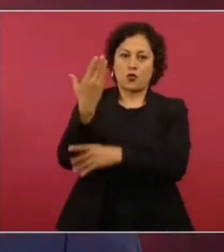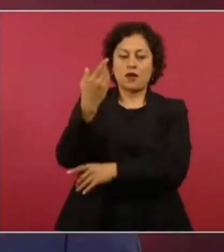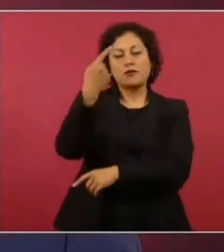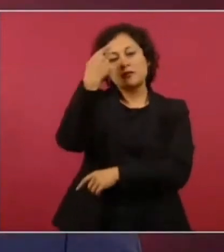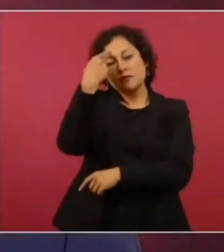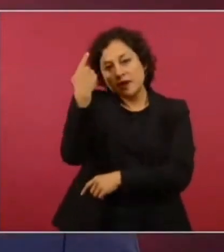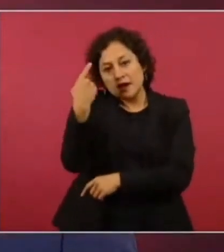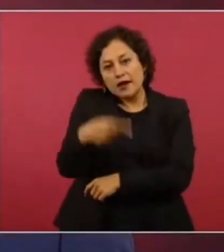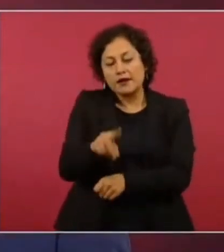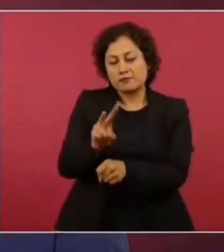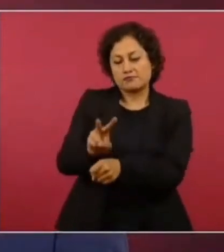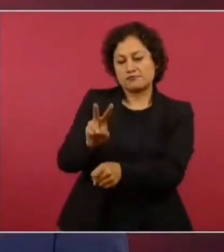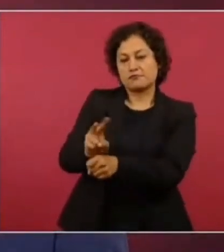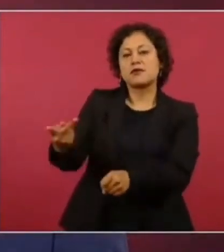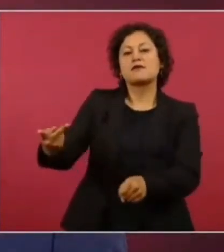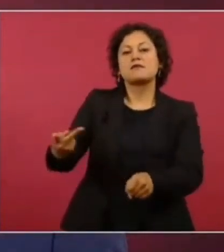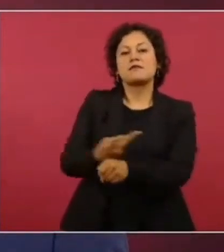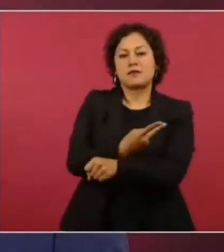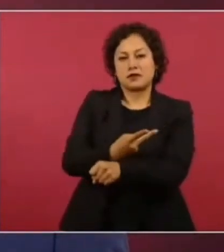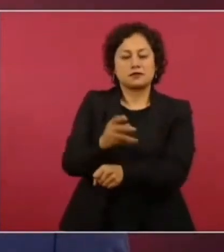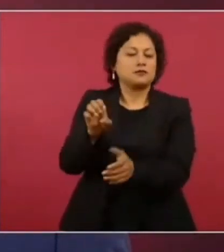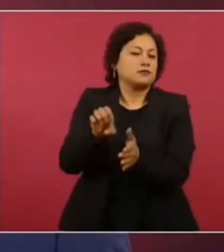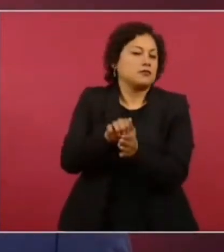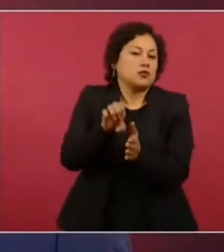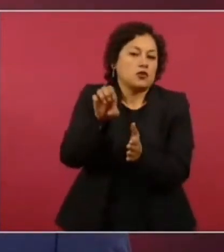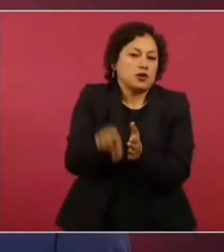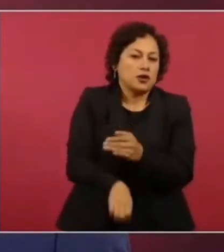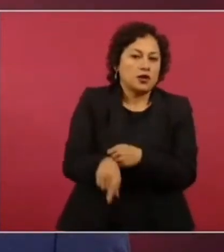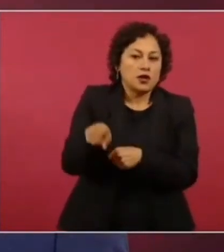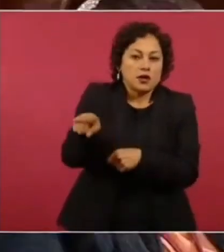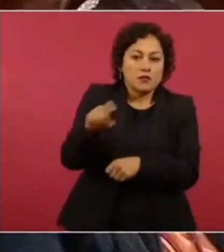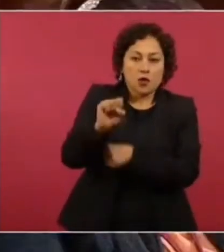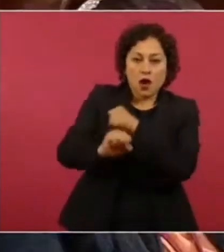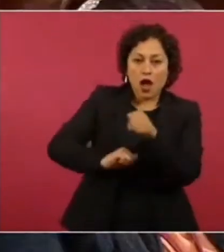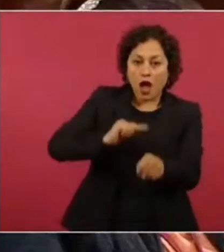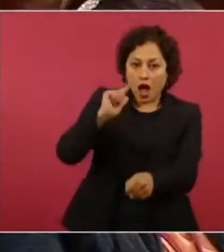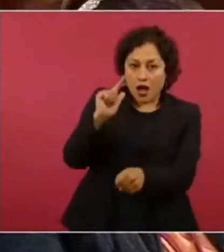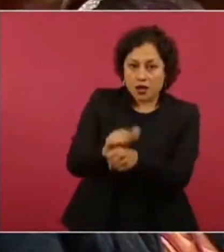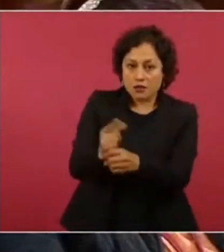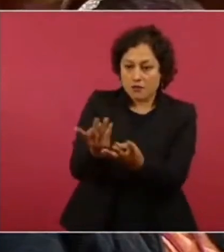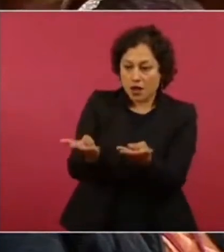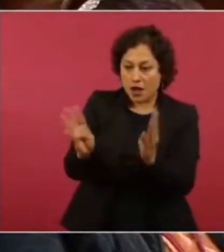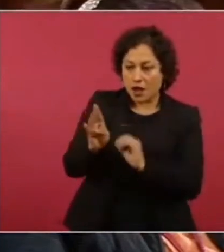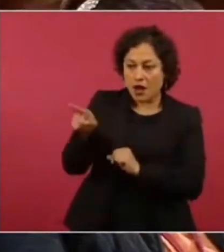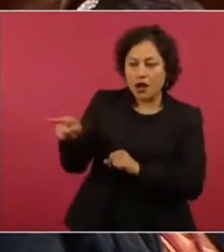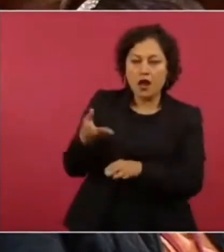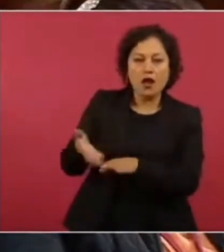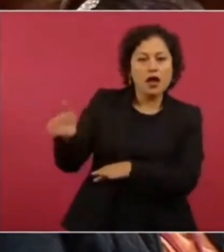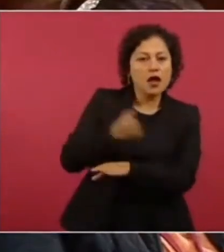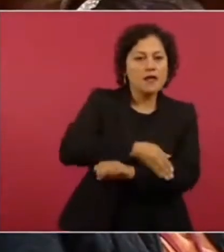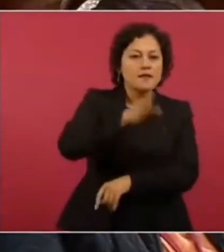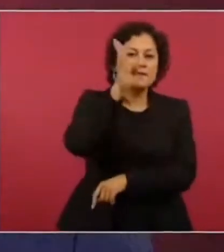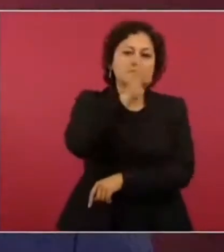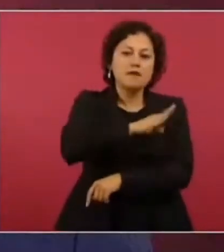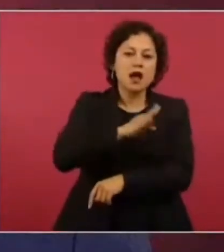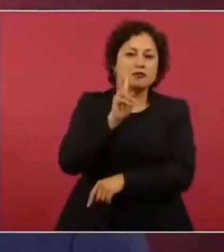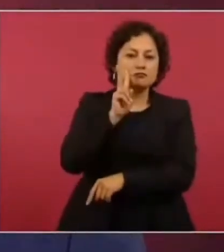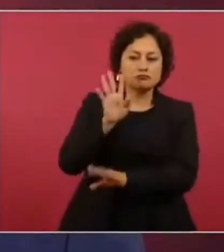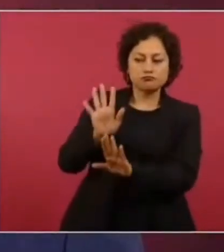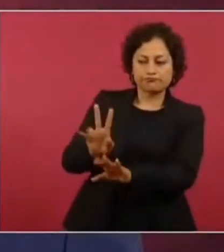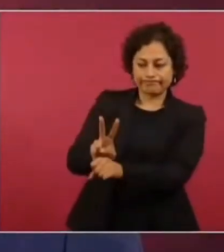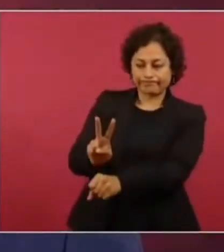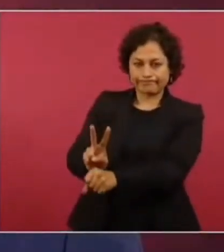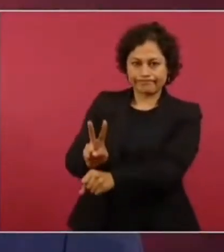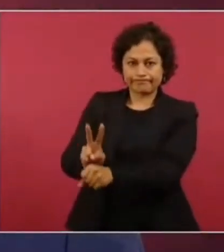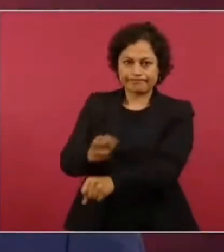de los jueces. Por ejemplo, si hay una granja que está en suspensión de actividades, garantizar que no se realicen las operaciones. Por otro lado, también,